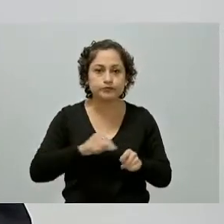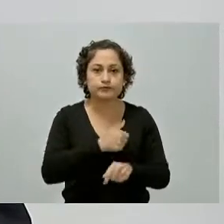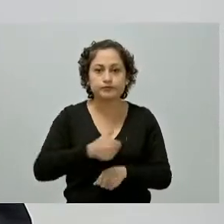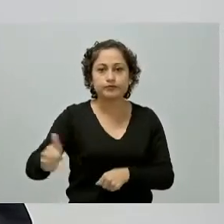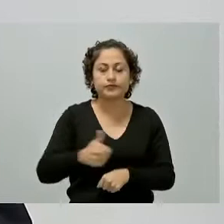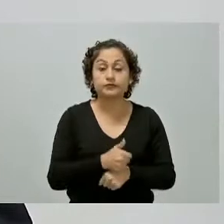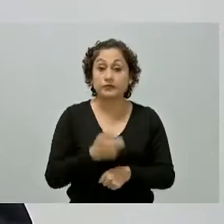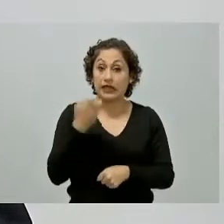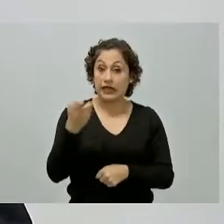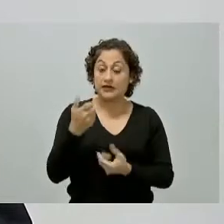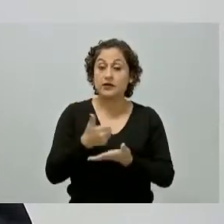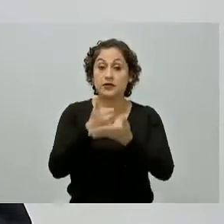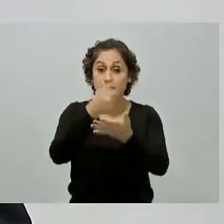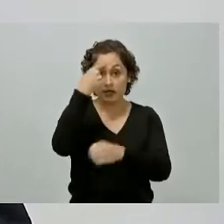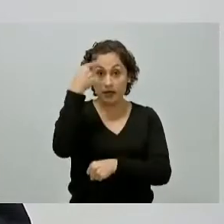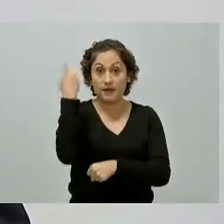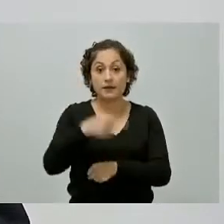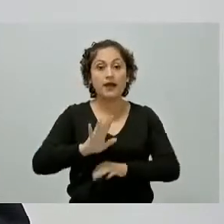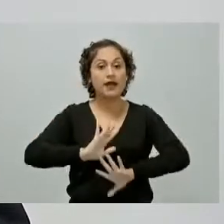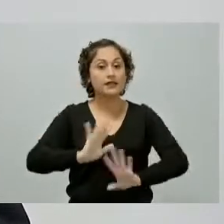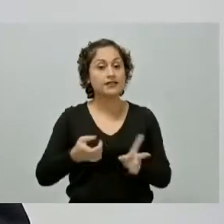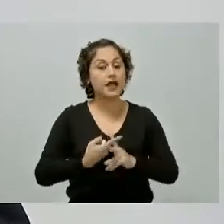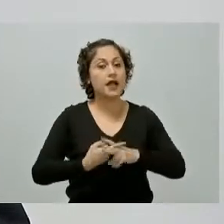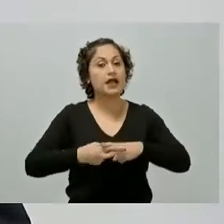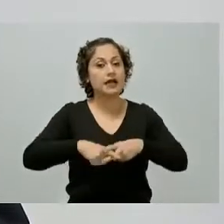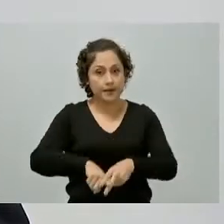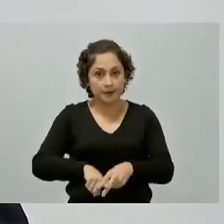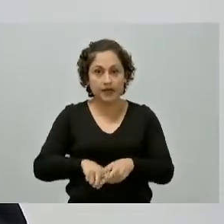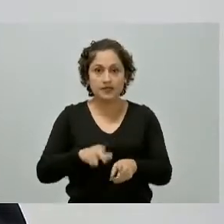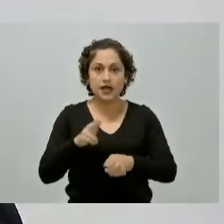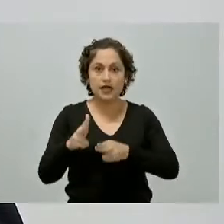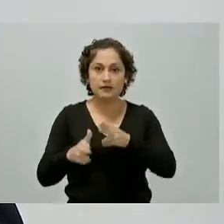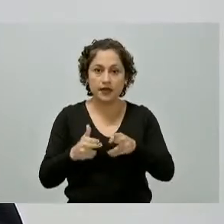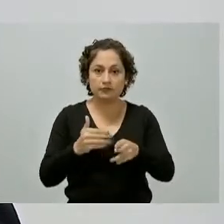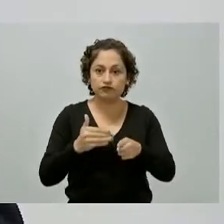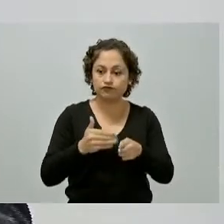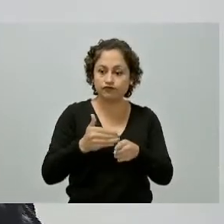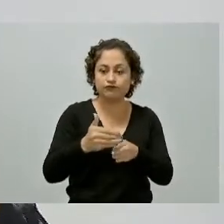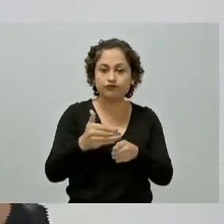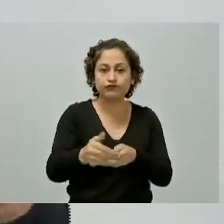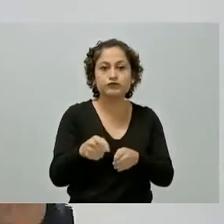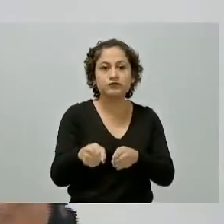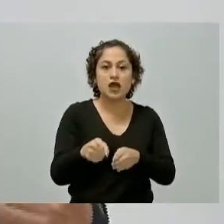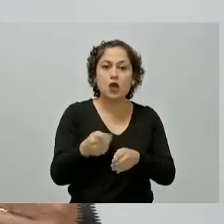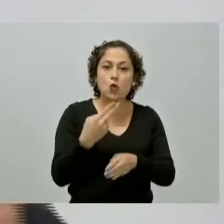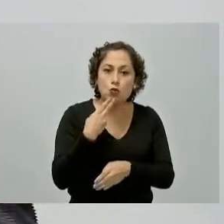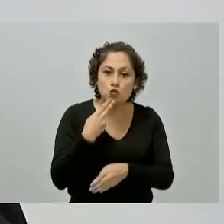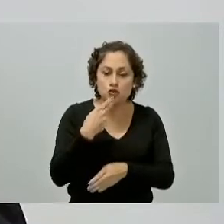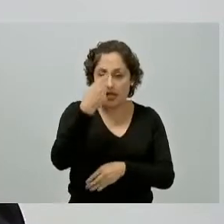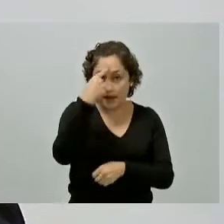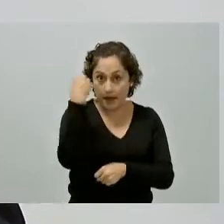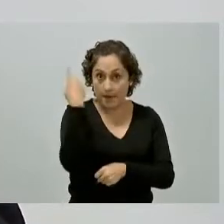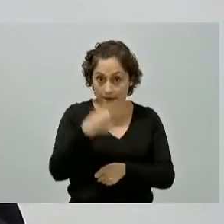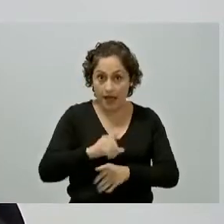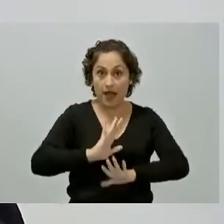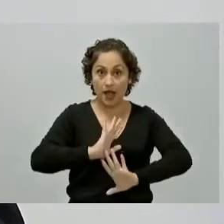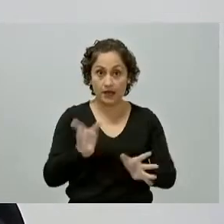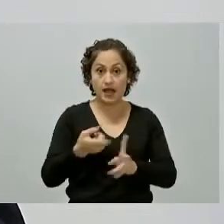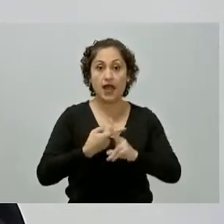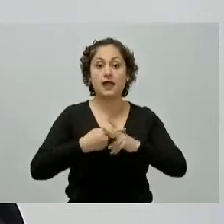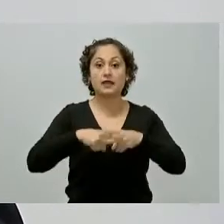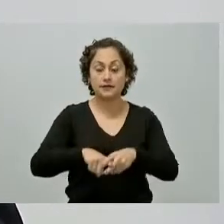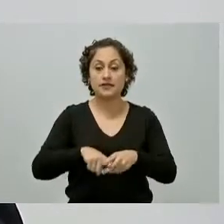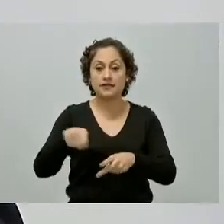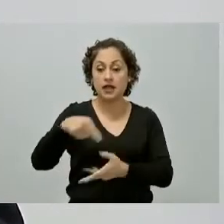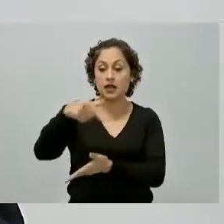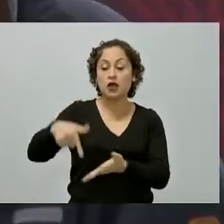pues que empiece a circular se empiecen a circular los trenes para poder poner en servicio la estación de Santa